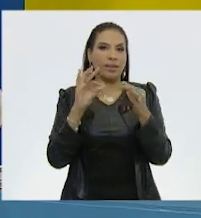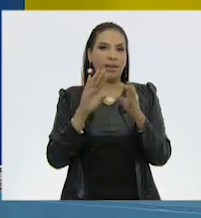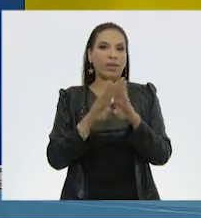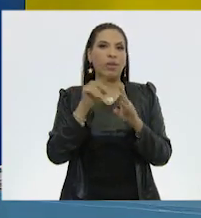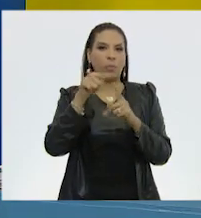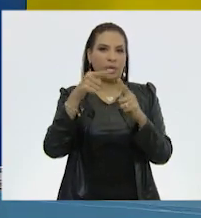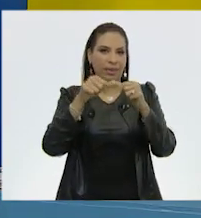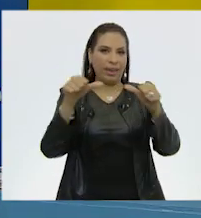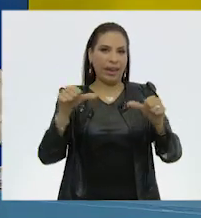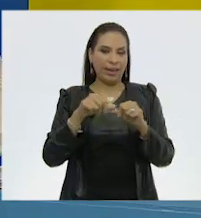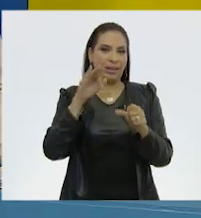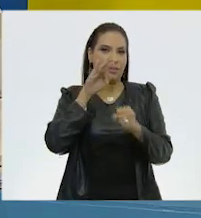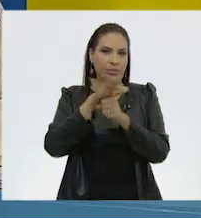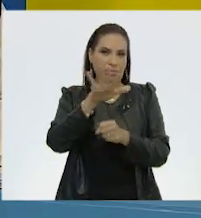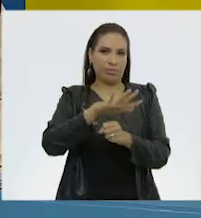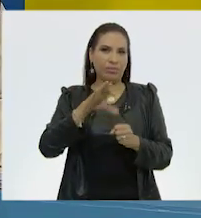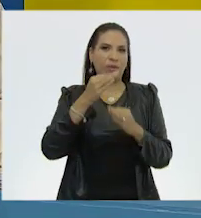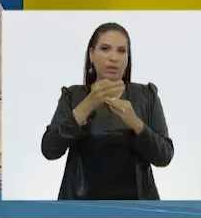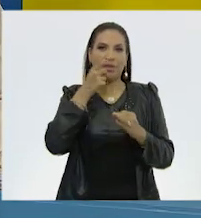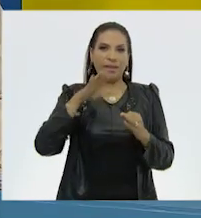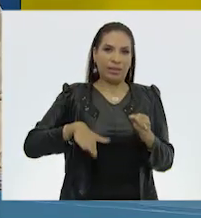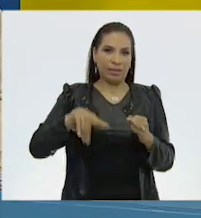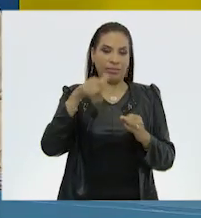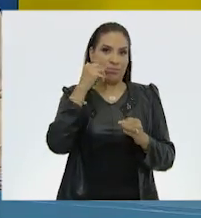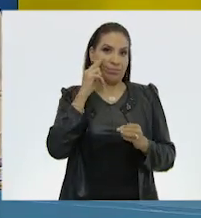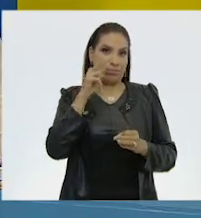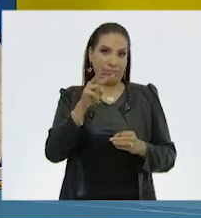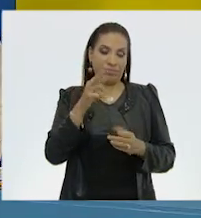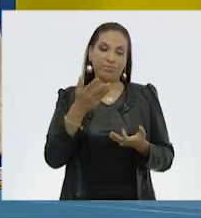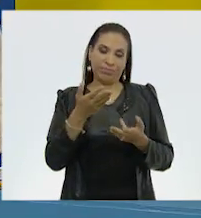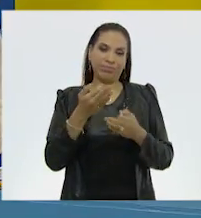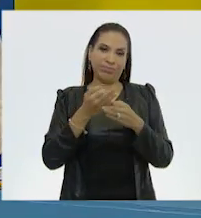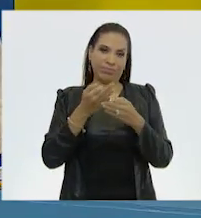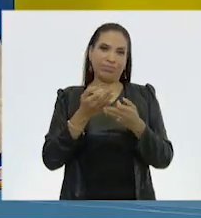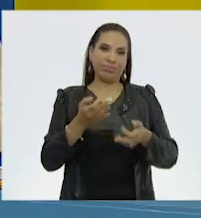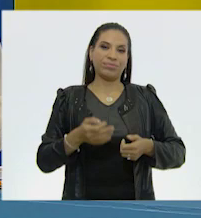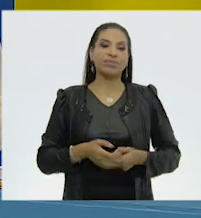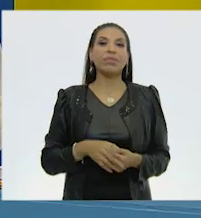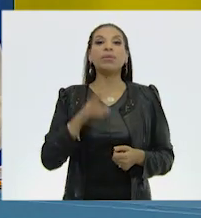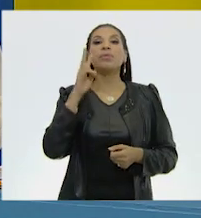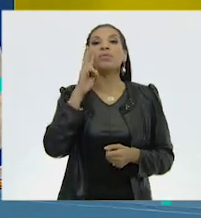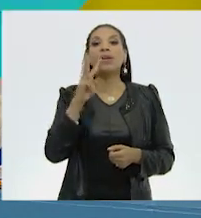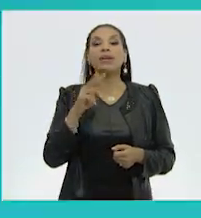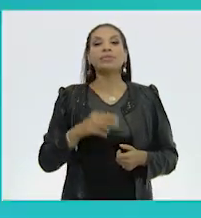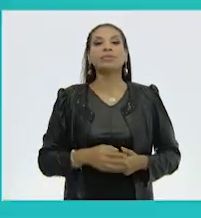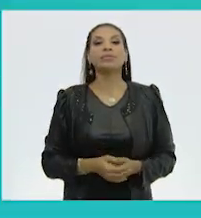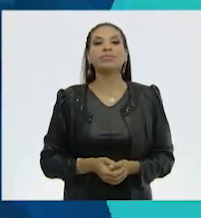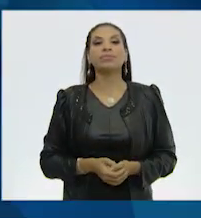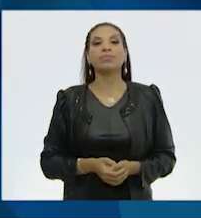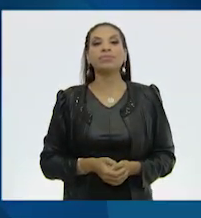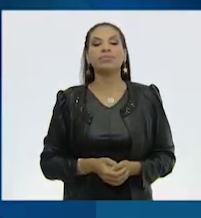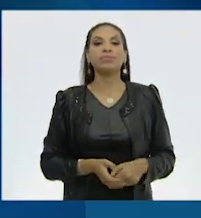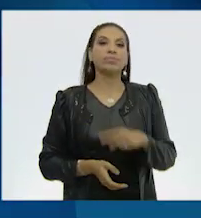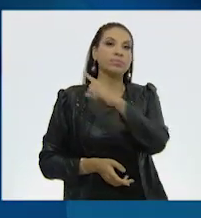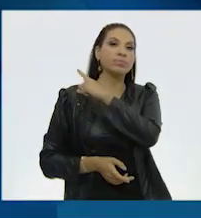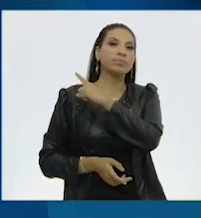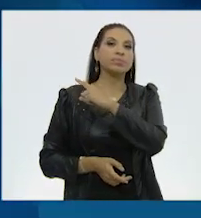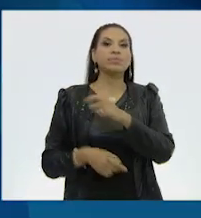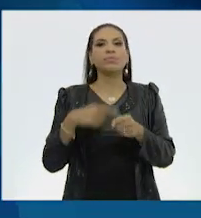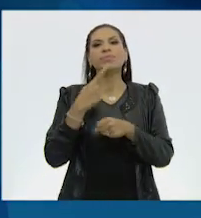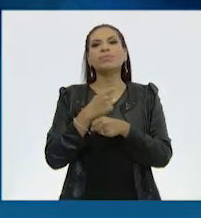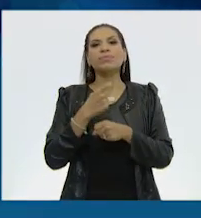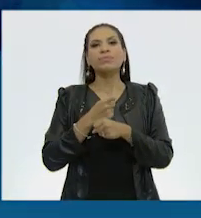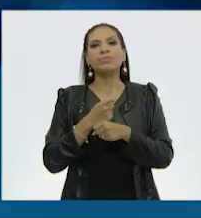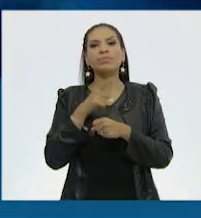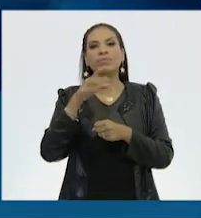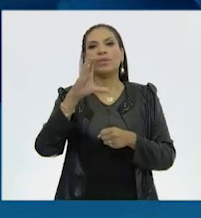esas áreas protegidas que mencionamos. ¿Les parece? Vamos a ver las imágenes. Fíjense bien. Ahí tenemos la primera,